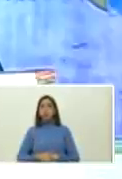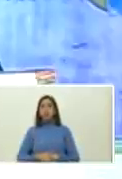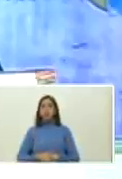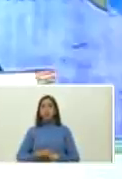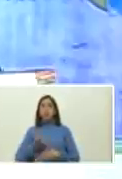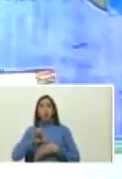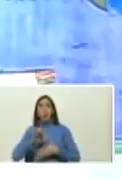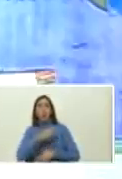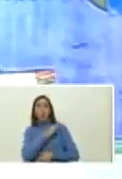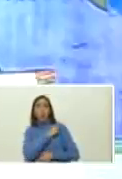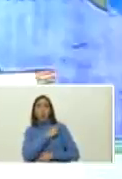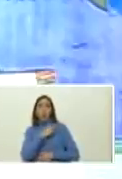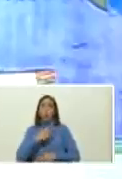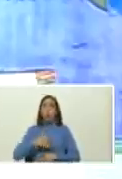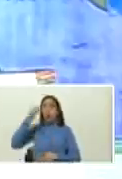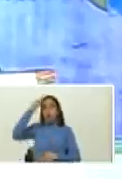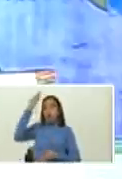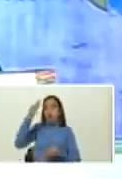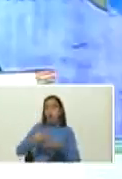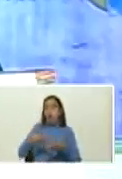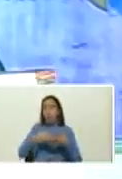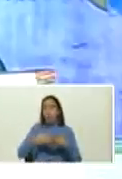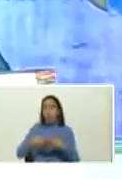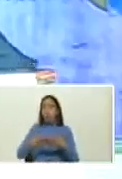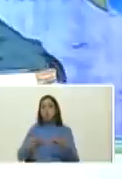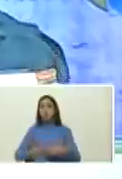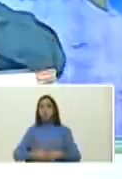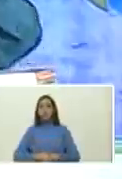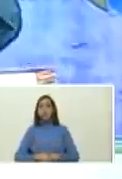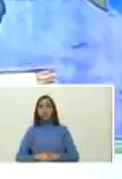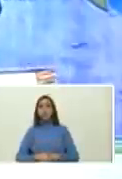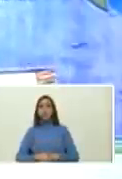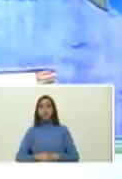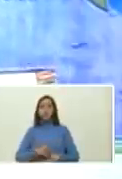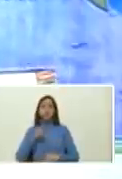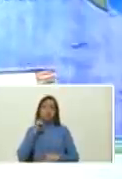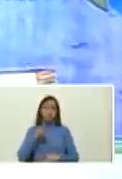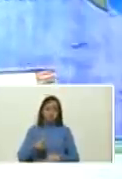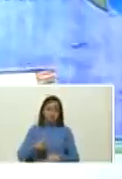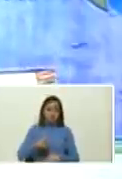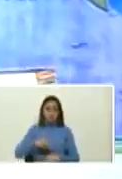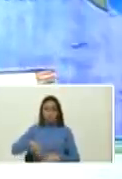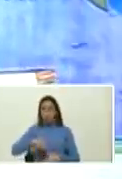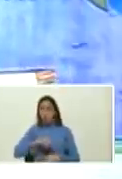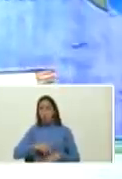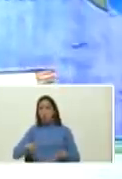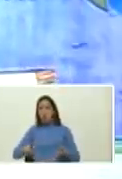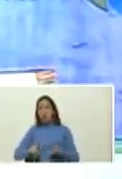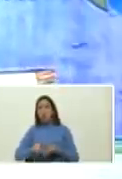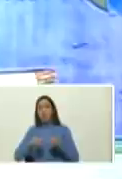se cree dueño de nuestra América nos ve a nosotros como su patio trasero